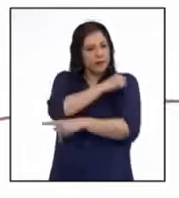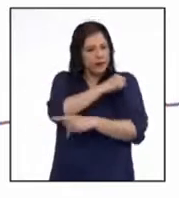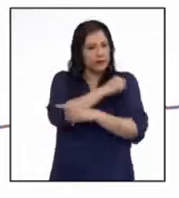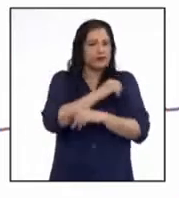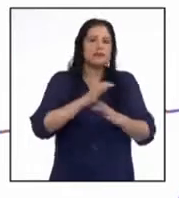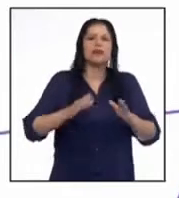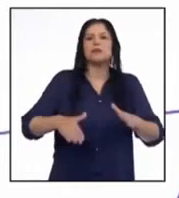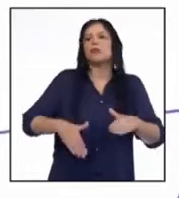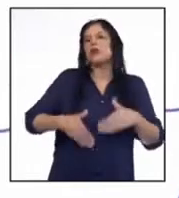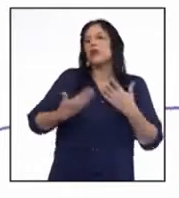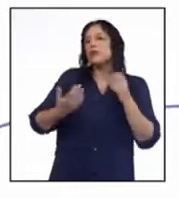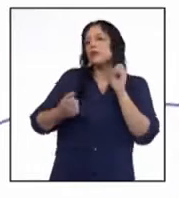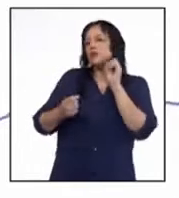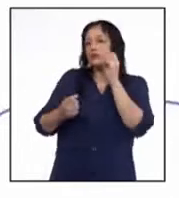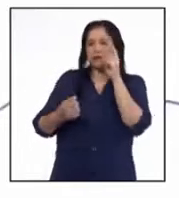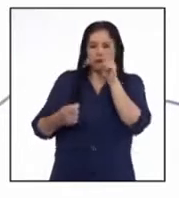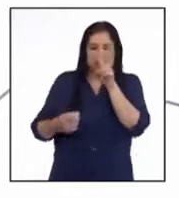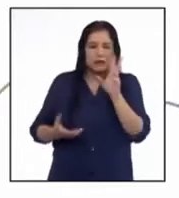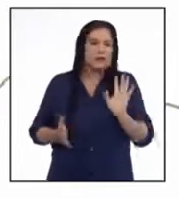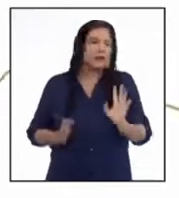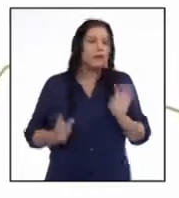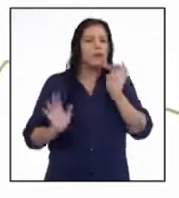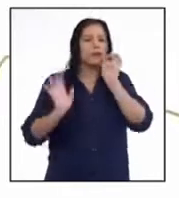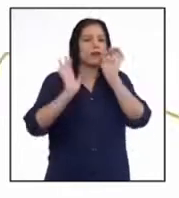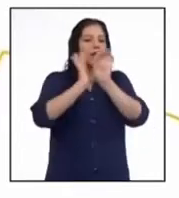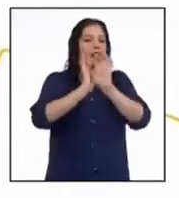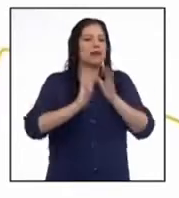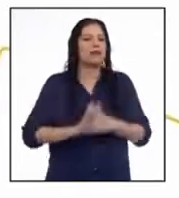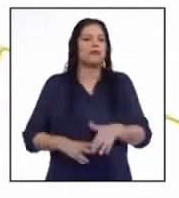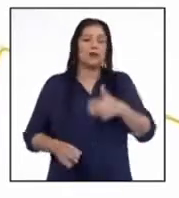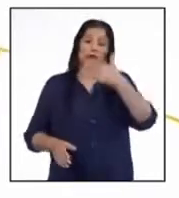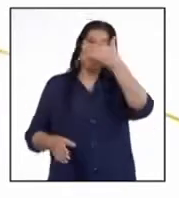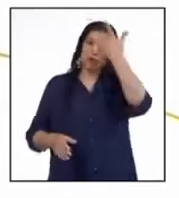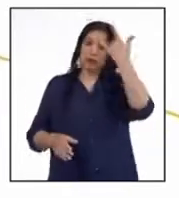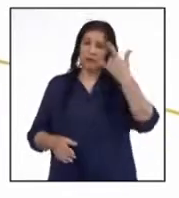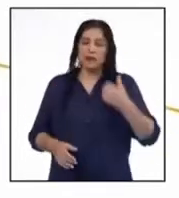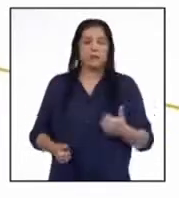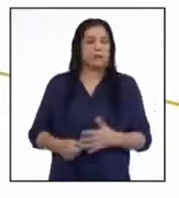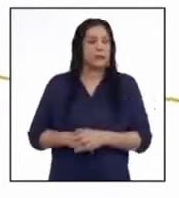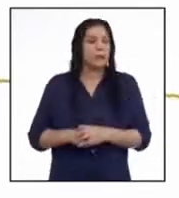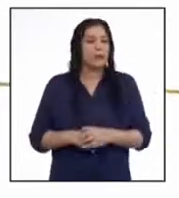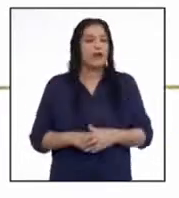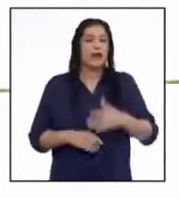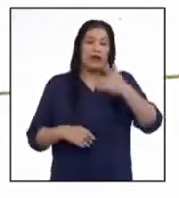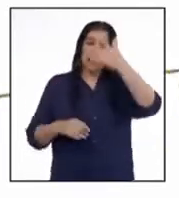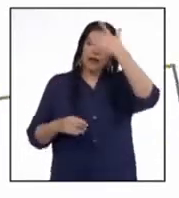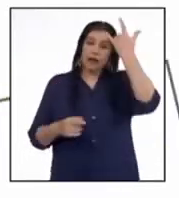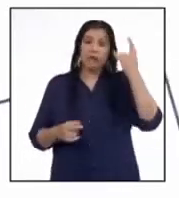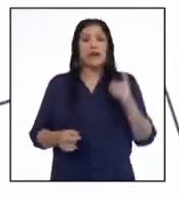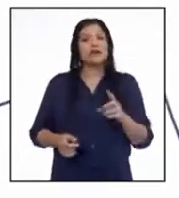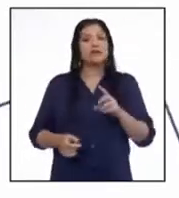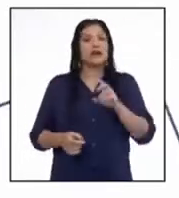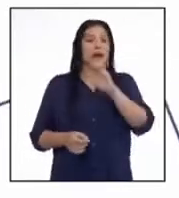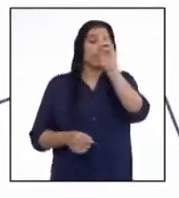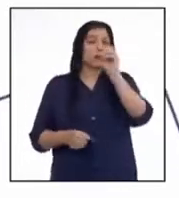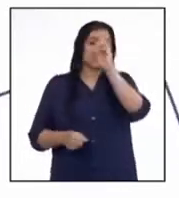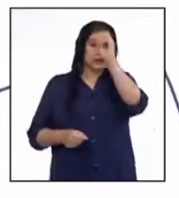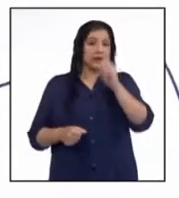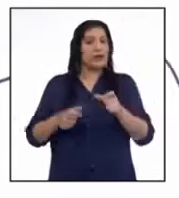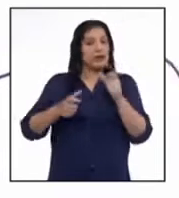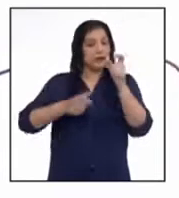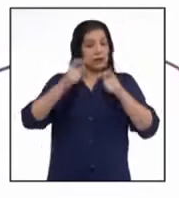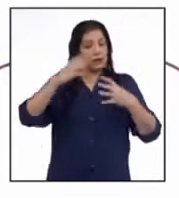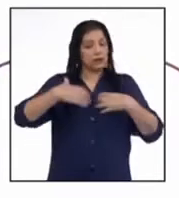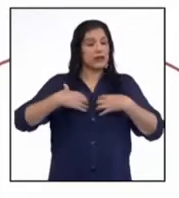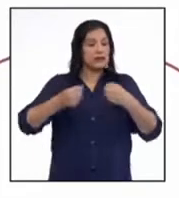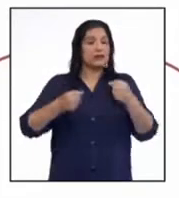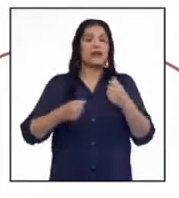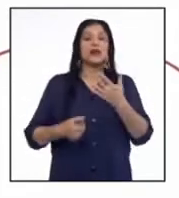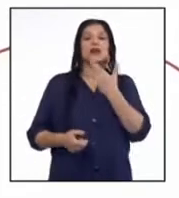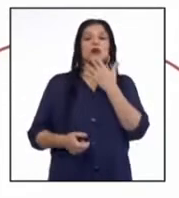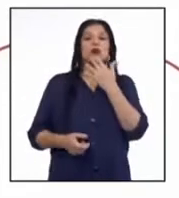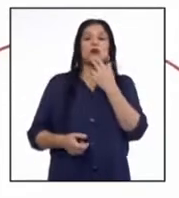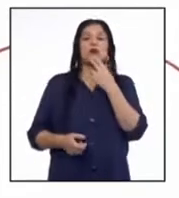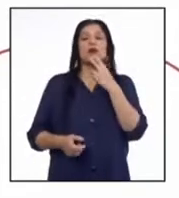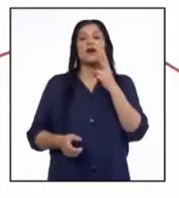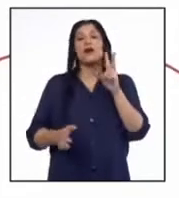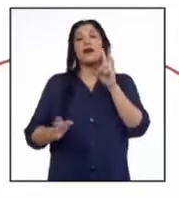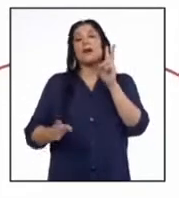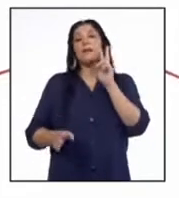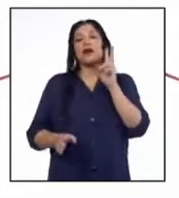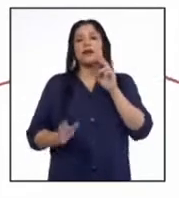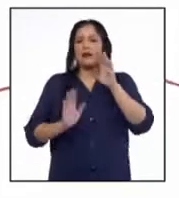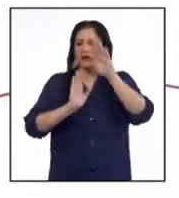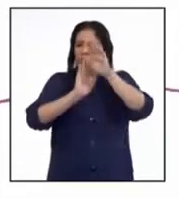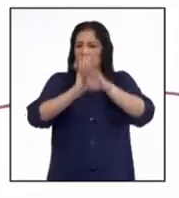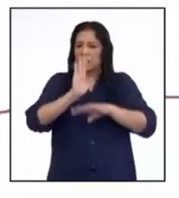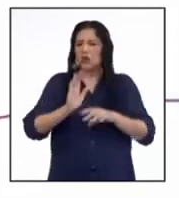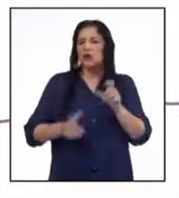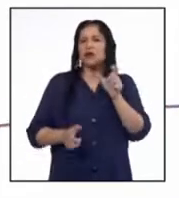¿qué podríamos decir, por ejemplo, de Francia? En Francia, el porcentaje de personas curadas, la barra verde, es menor que